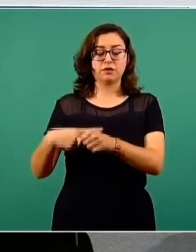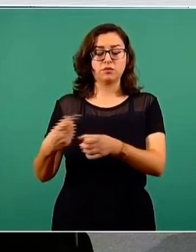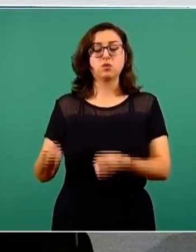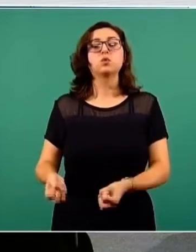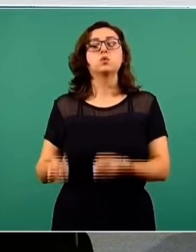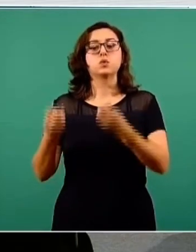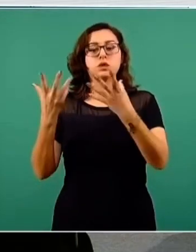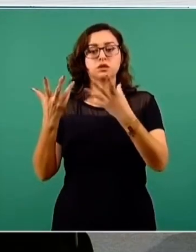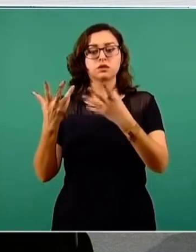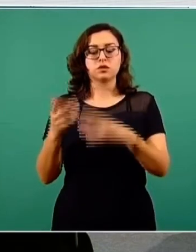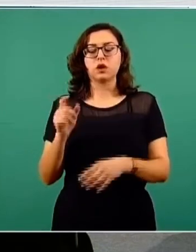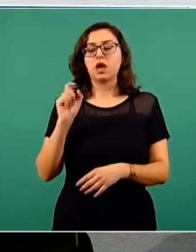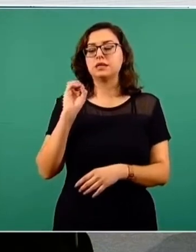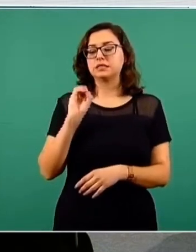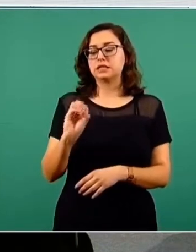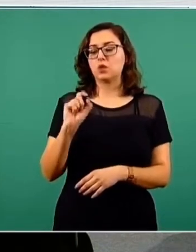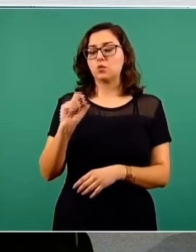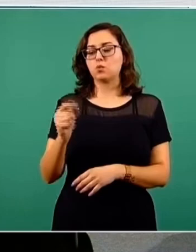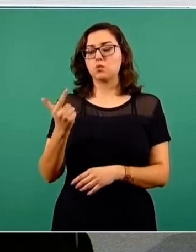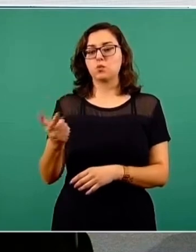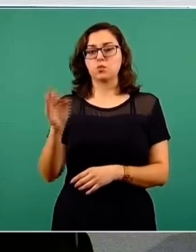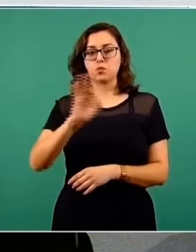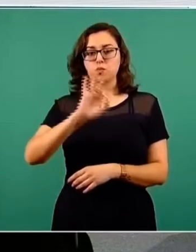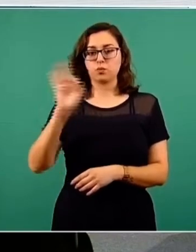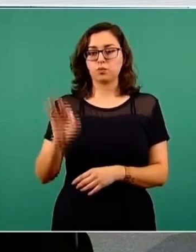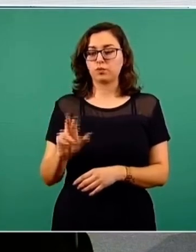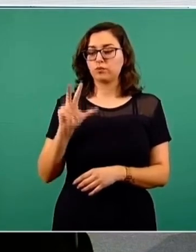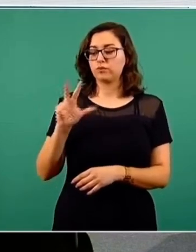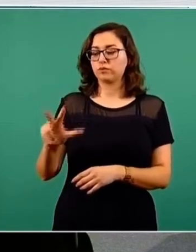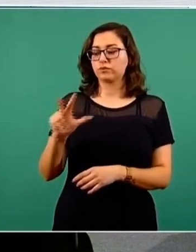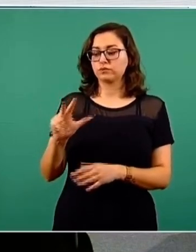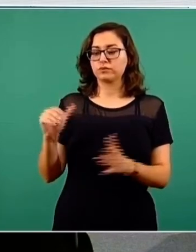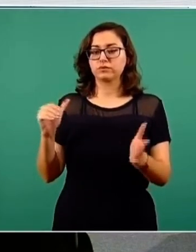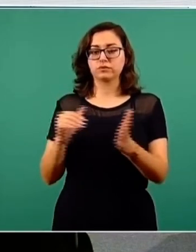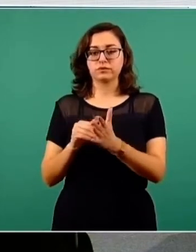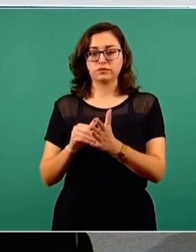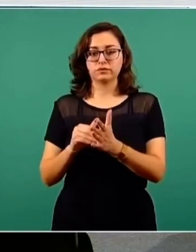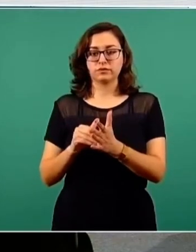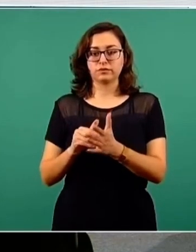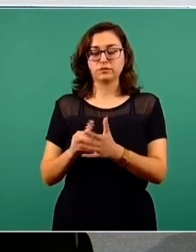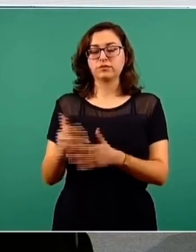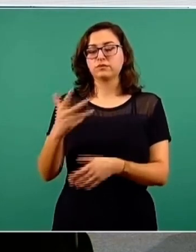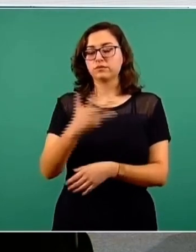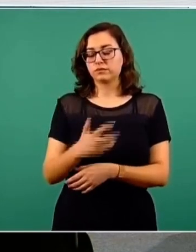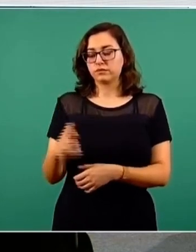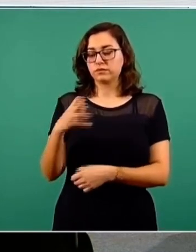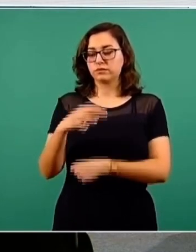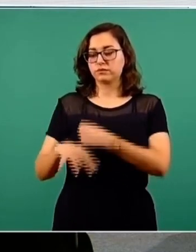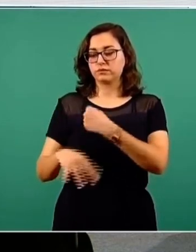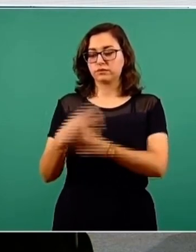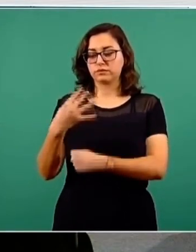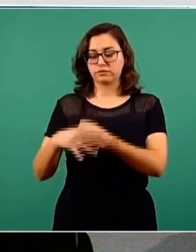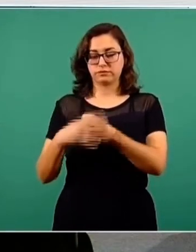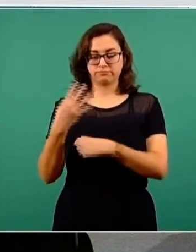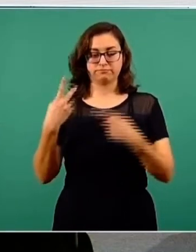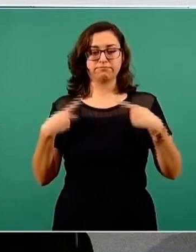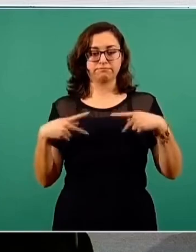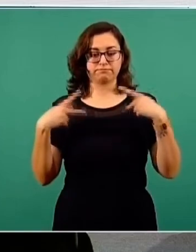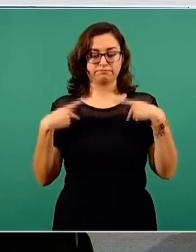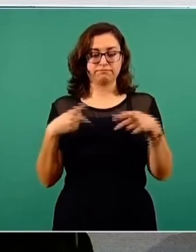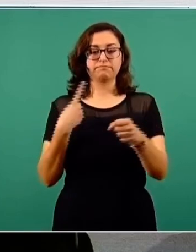lo que representa la parte activa del total de los casos que hemos tenido.